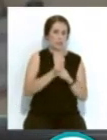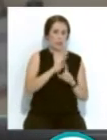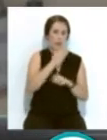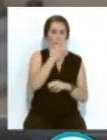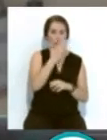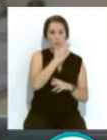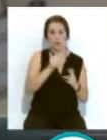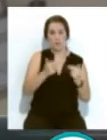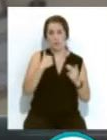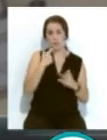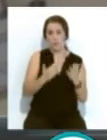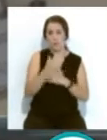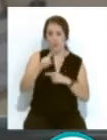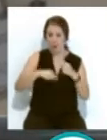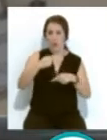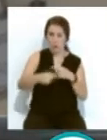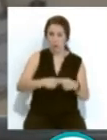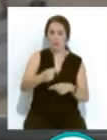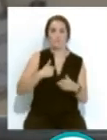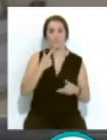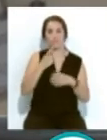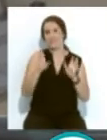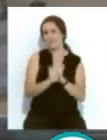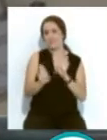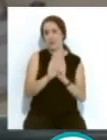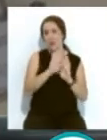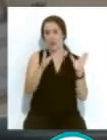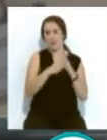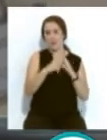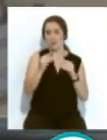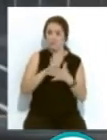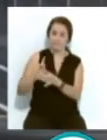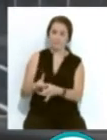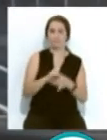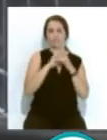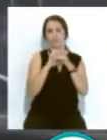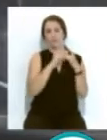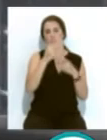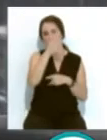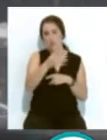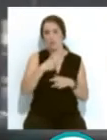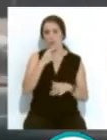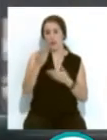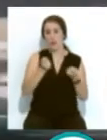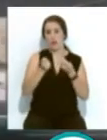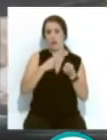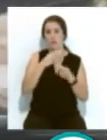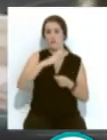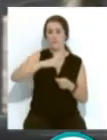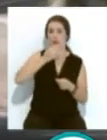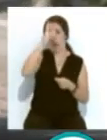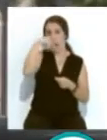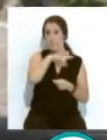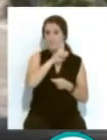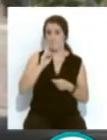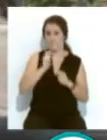...que sigue un día tras otro poniendo de manifiesto la Junta. Nos unimos a la denuncia de la coordinadora de la escuela y a la FLAMPA, en